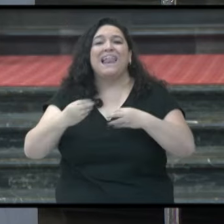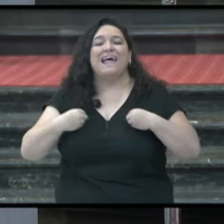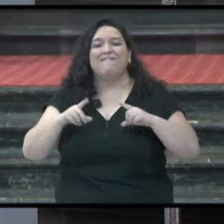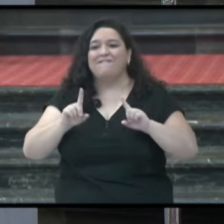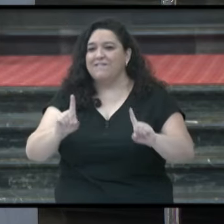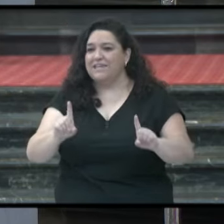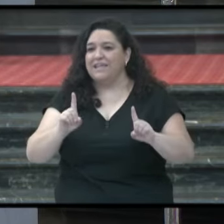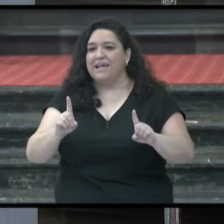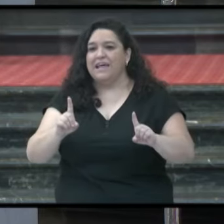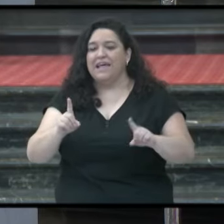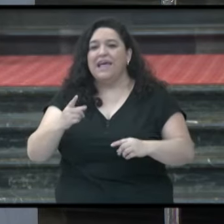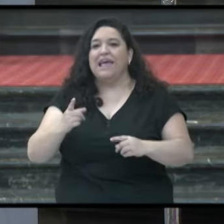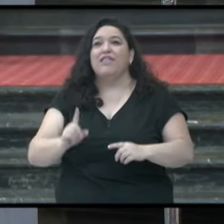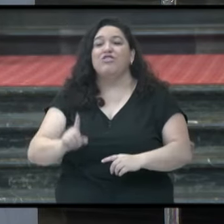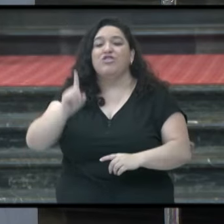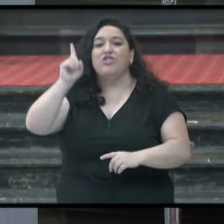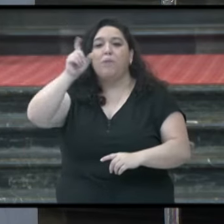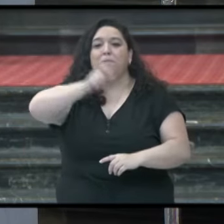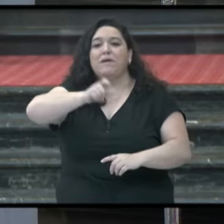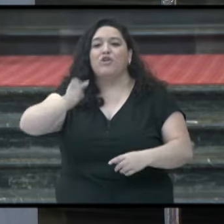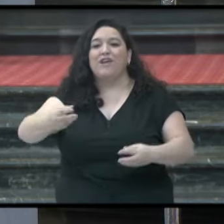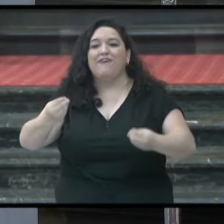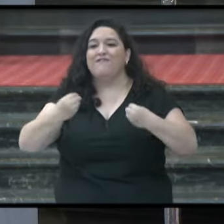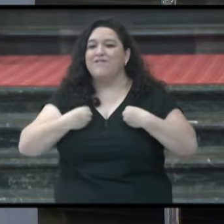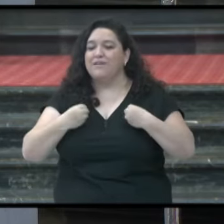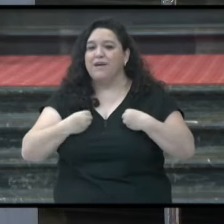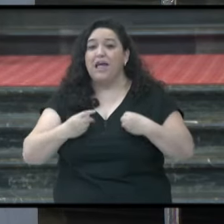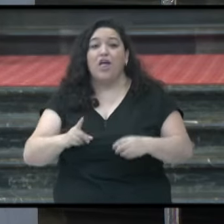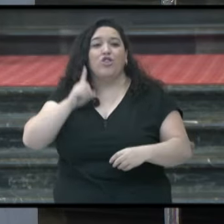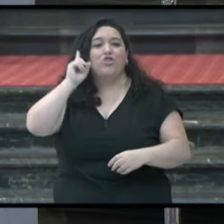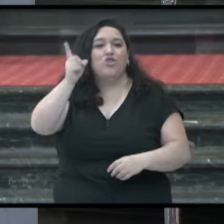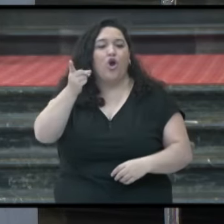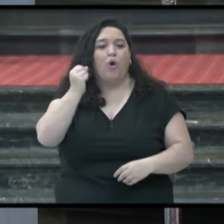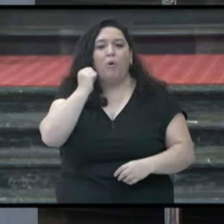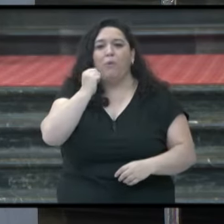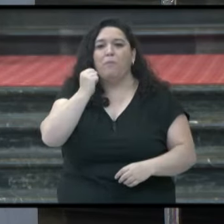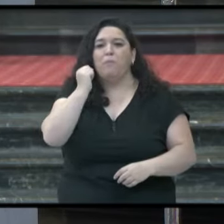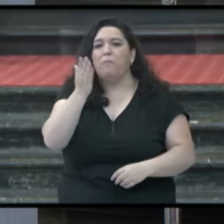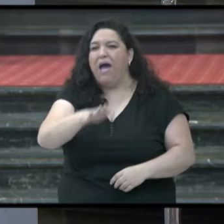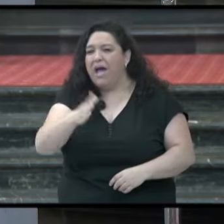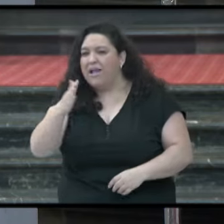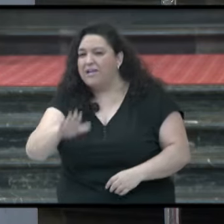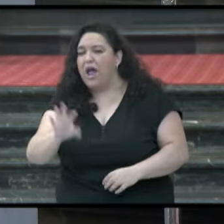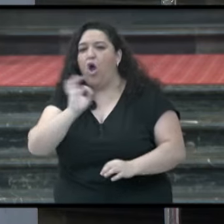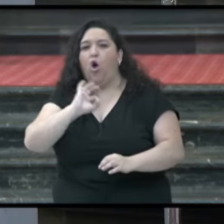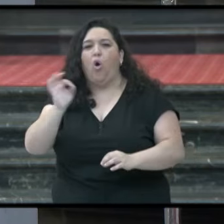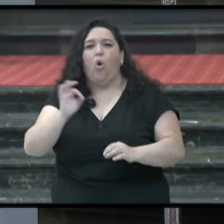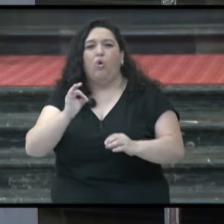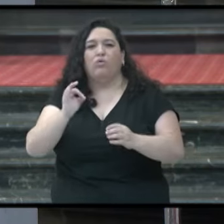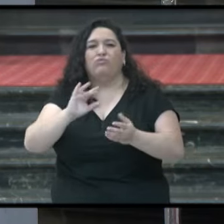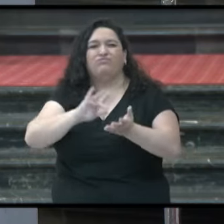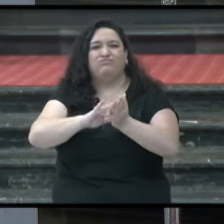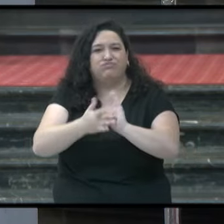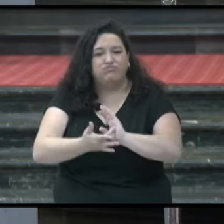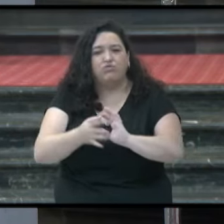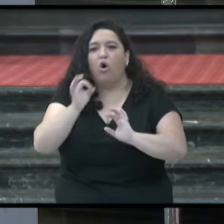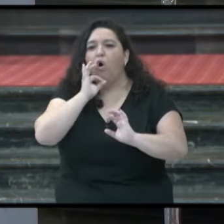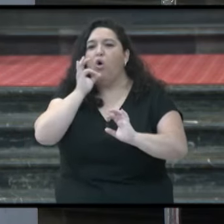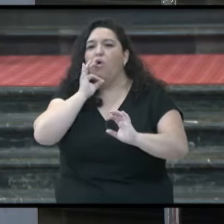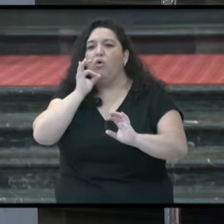es Dios de vivos, que Dios no mata ni destruye ni descarta ni elimina a nadie,